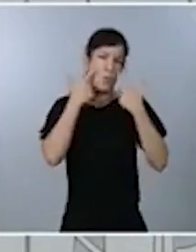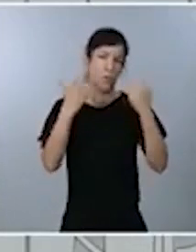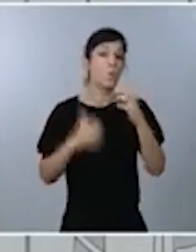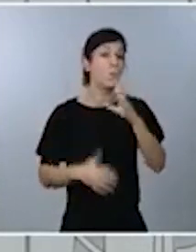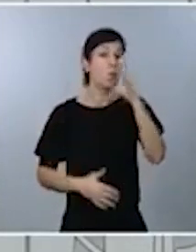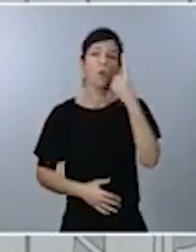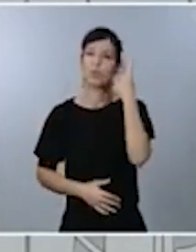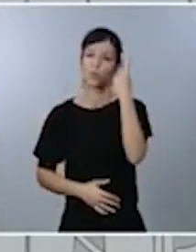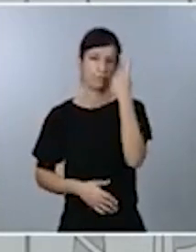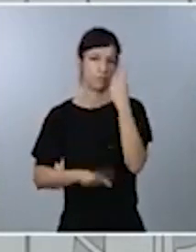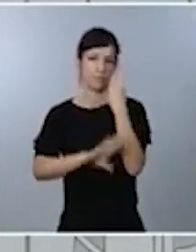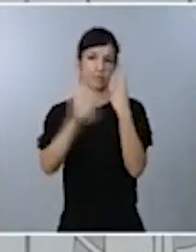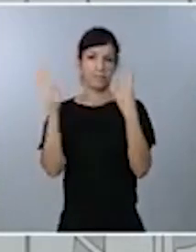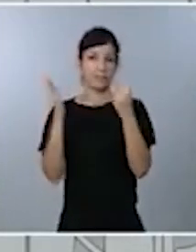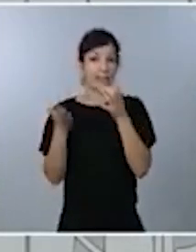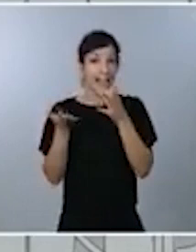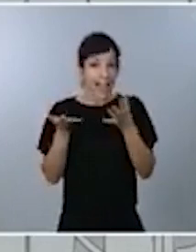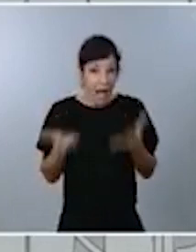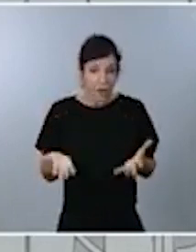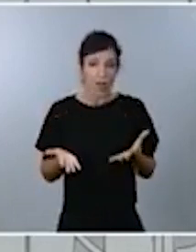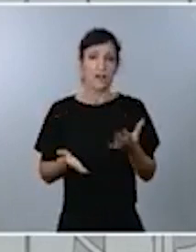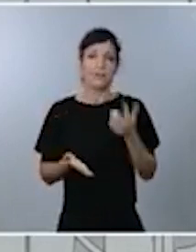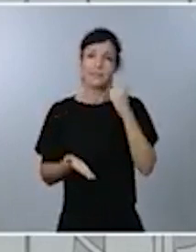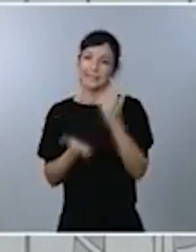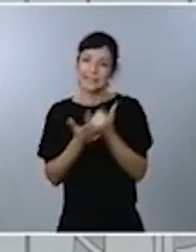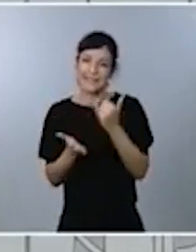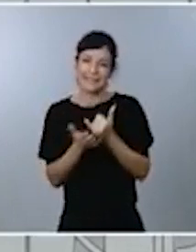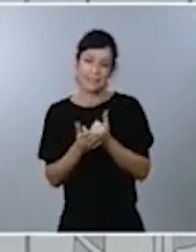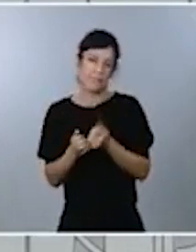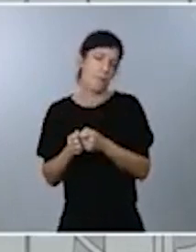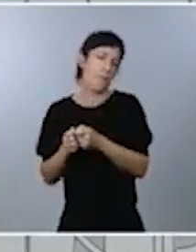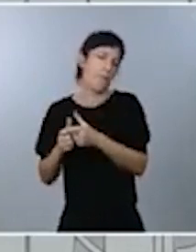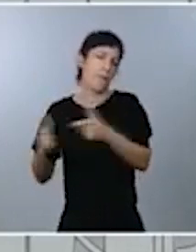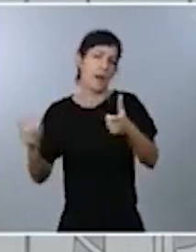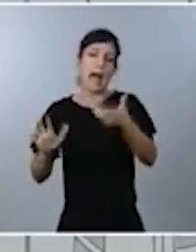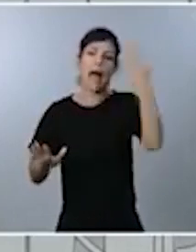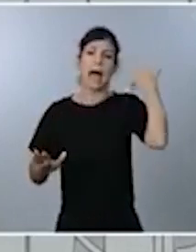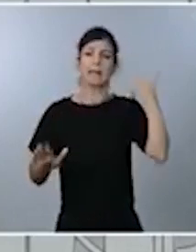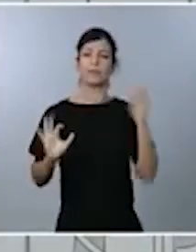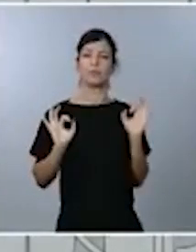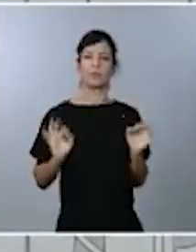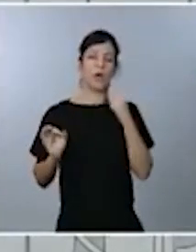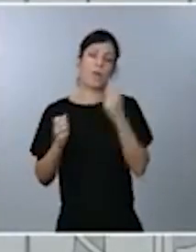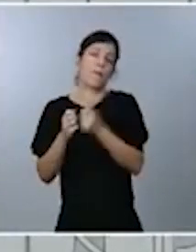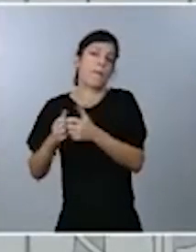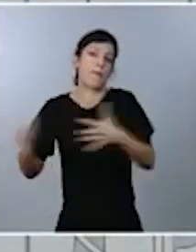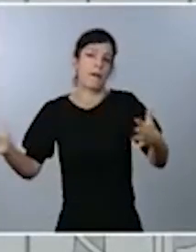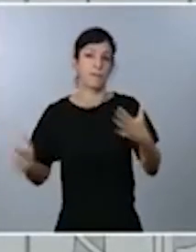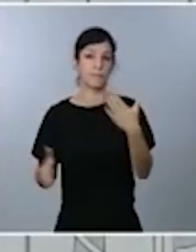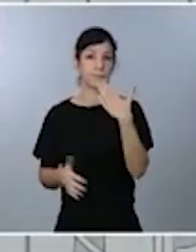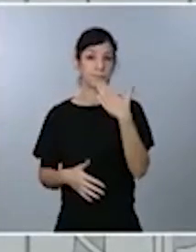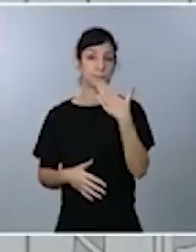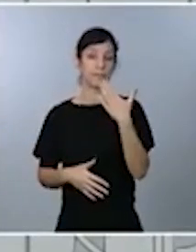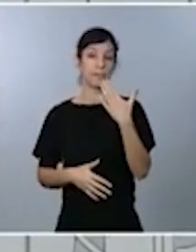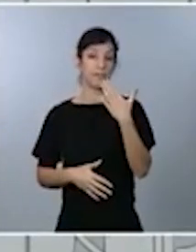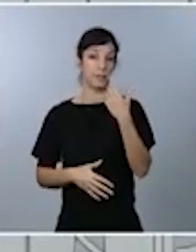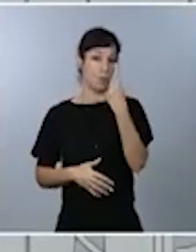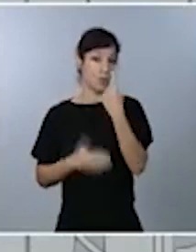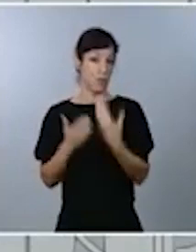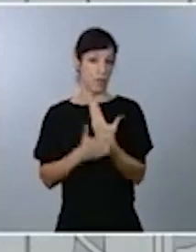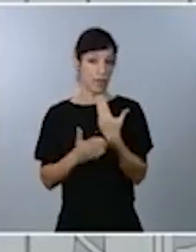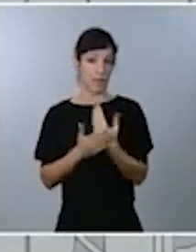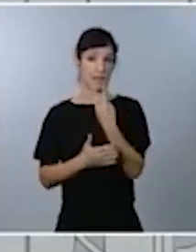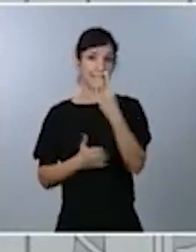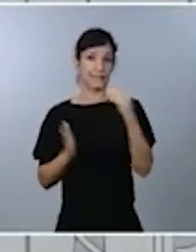se están haciendo muchos más test que entonces. Hemos pasado de una media de 30.000 PCRs diarias en las primeras